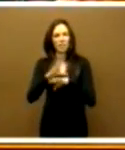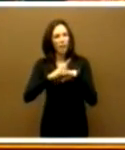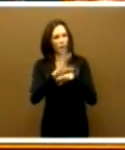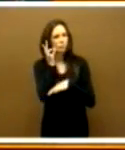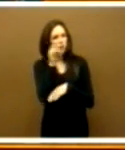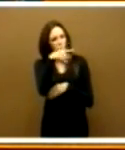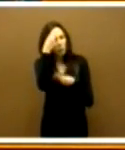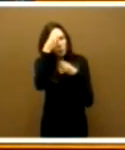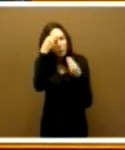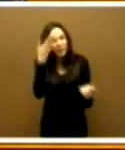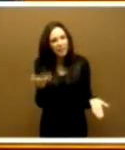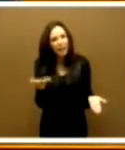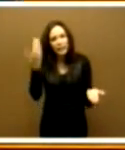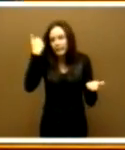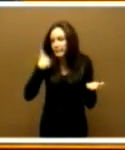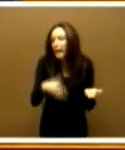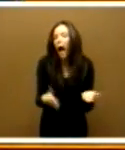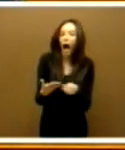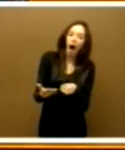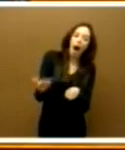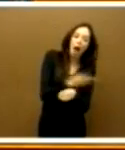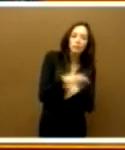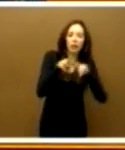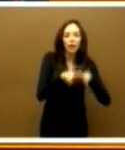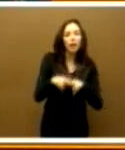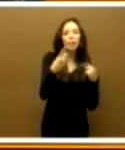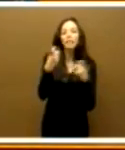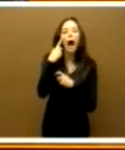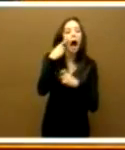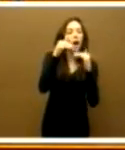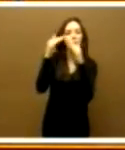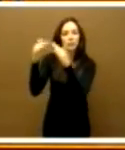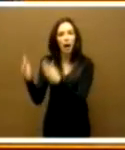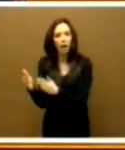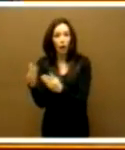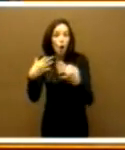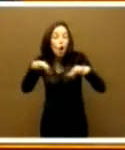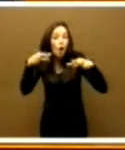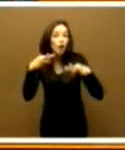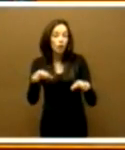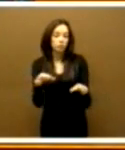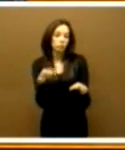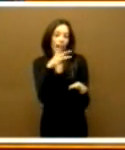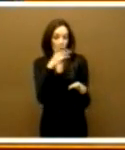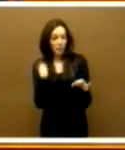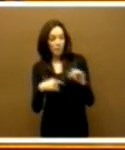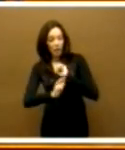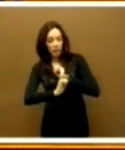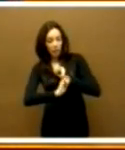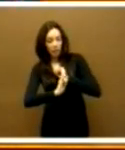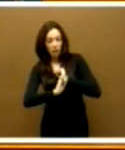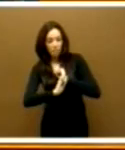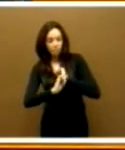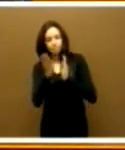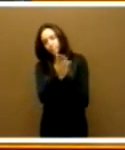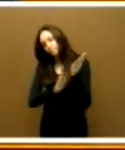que habrán tenido ya que examinar esas necesidades de vivienda y lo lógico y lo normal sería en esta estrategia el construir ese